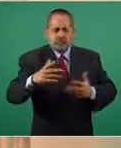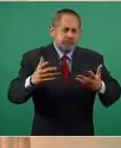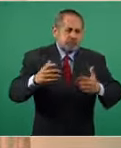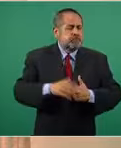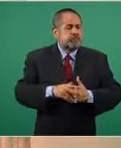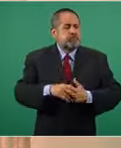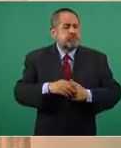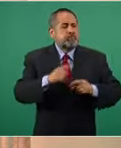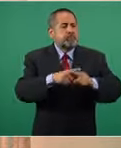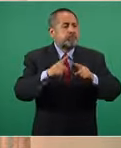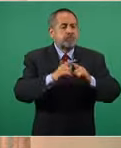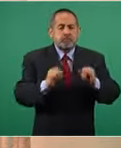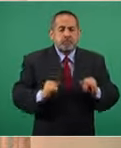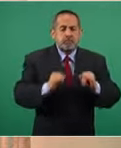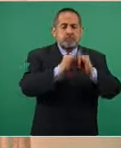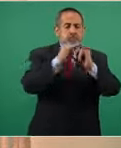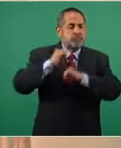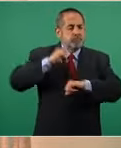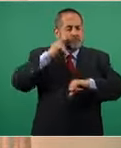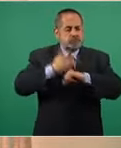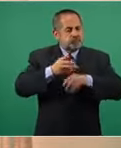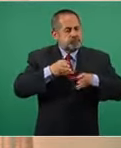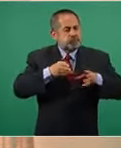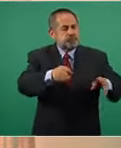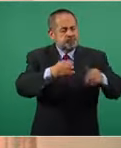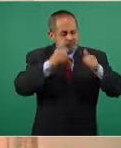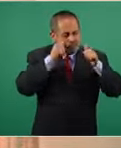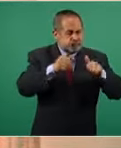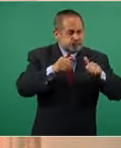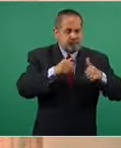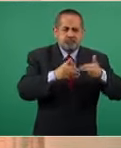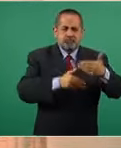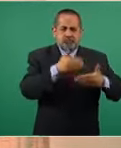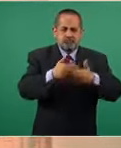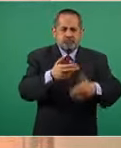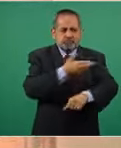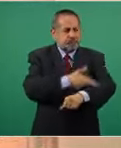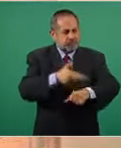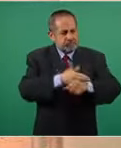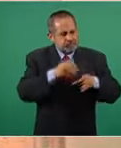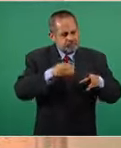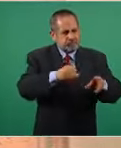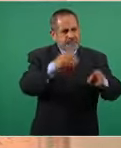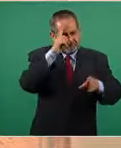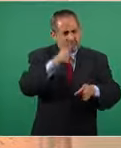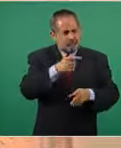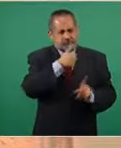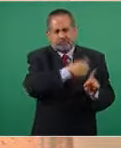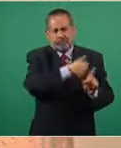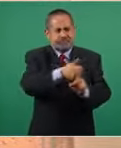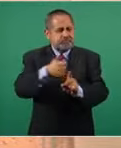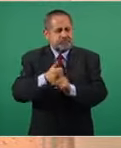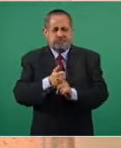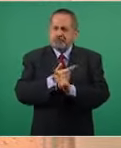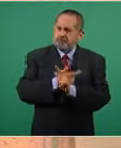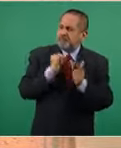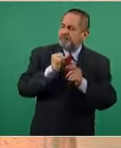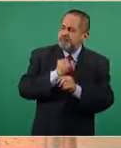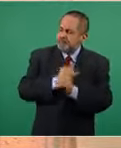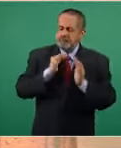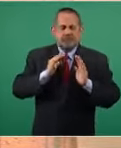electorales encaminadas a ser cada vez más libres e independientes